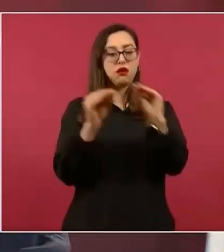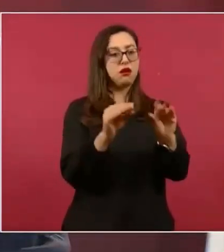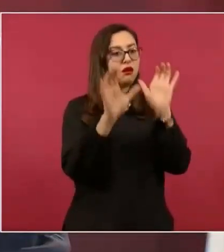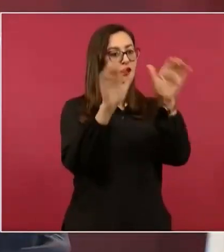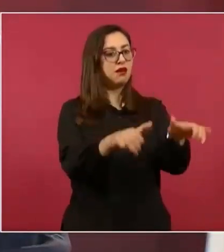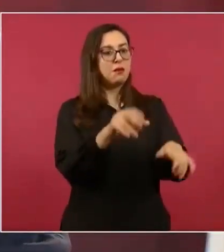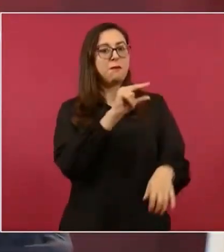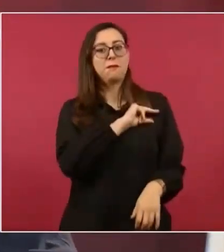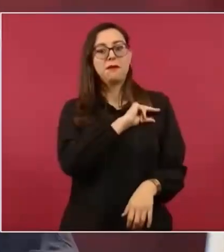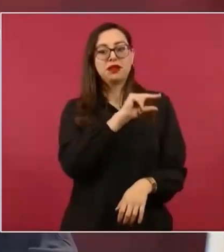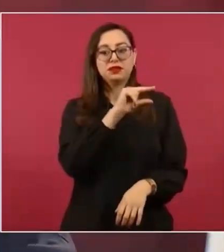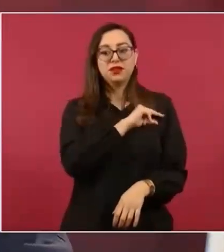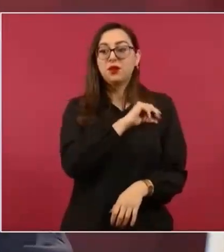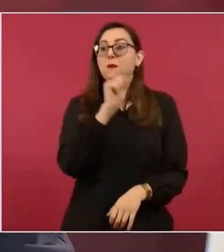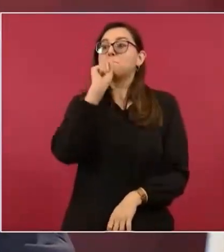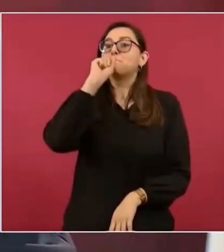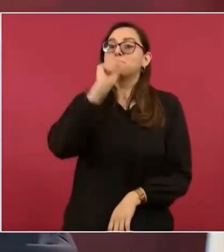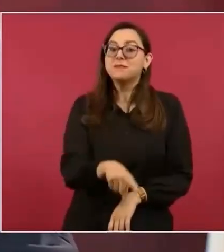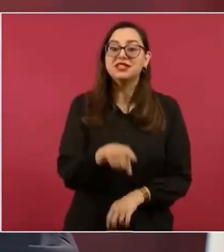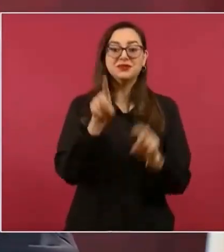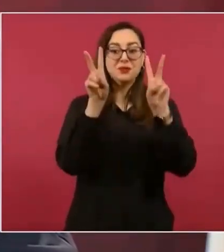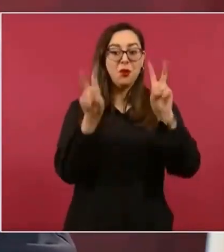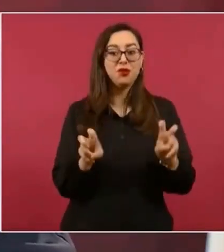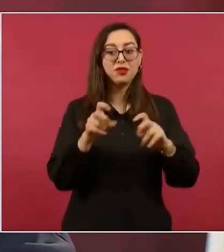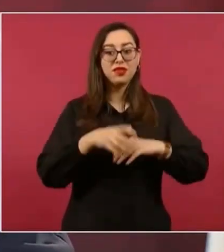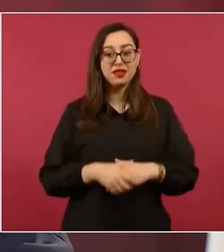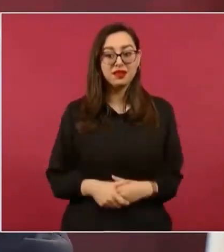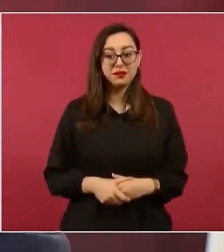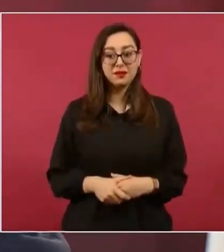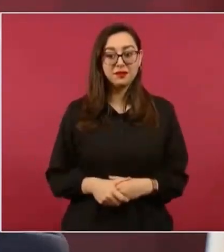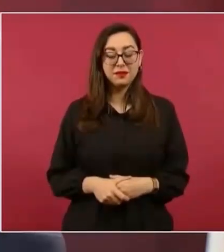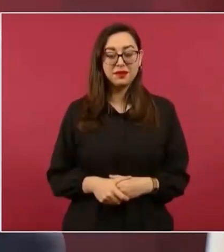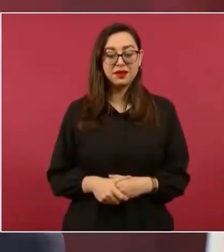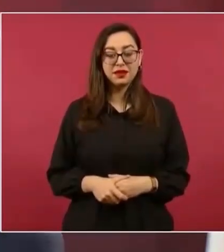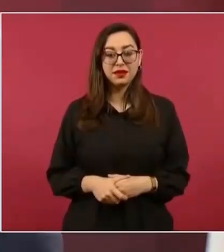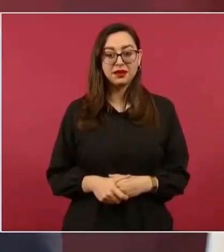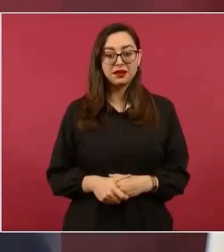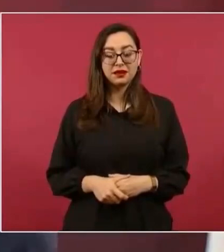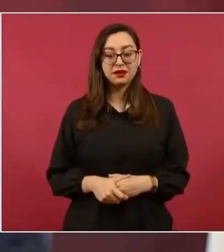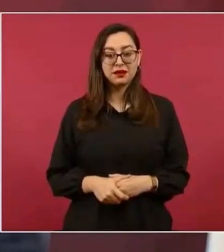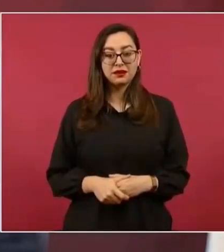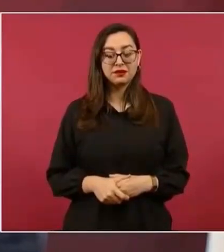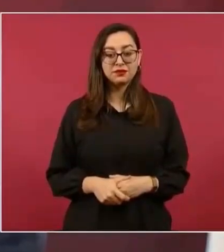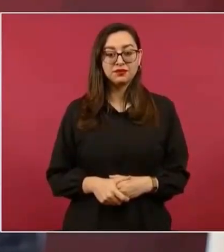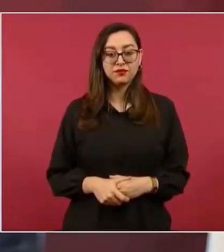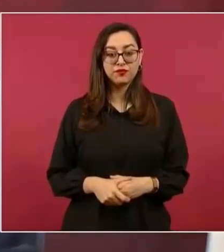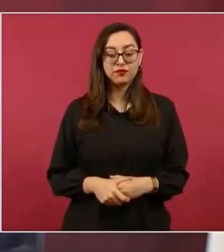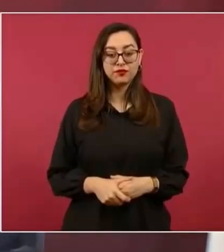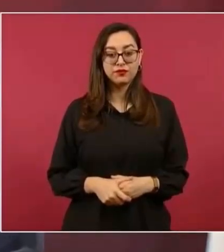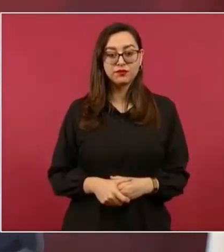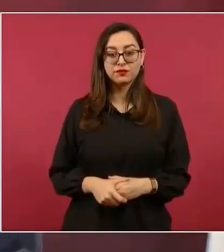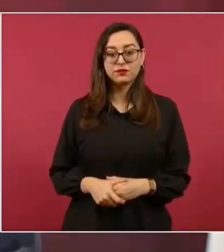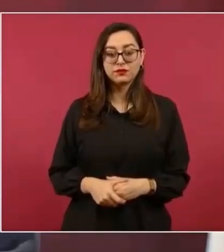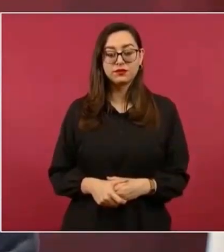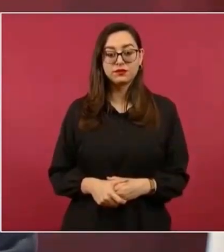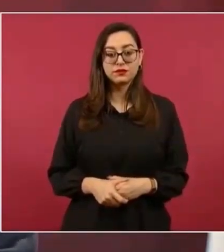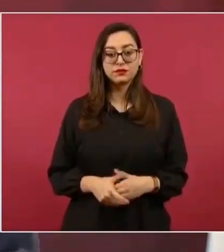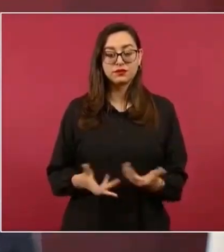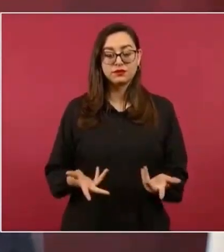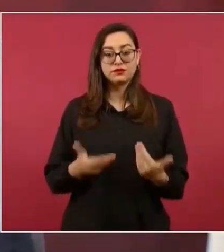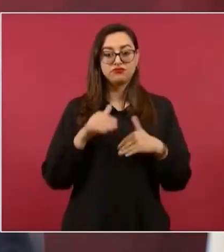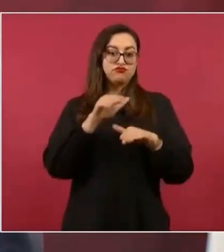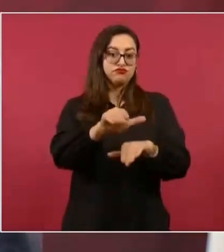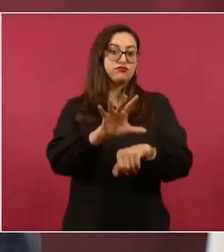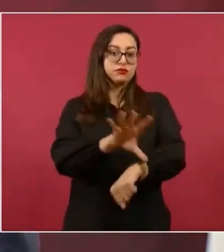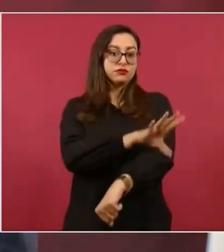que tiene intereses en la industria